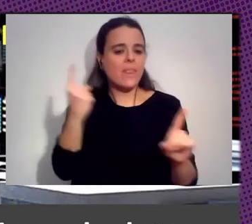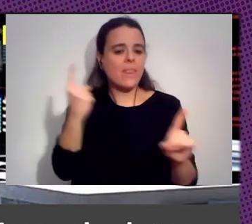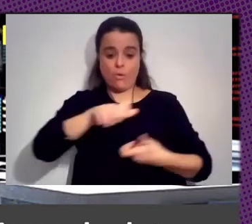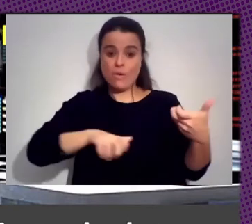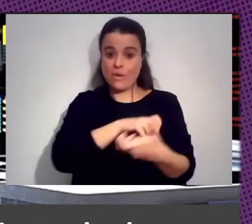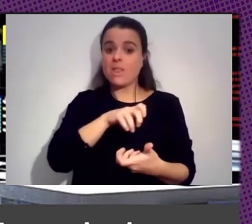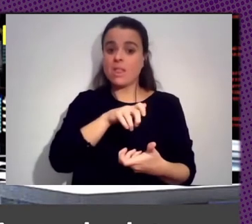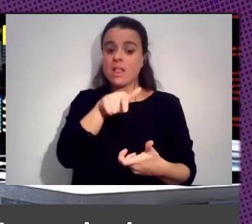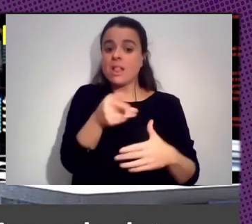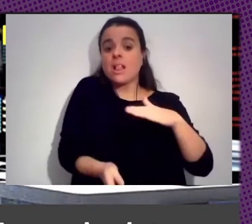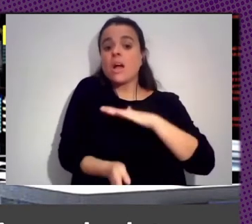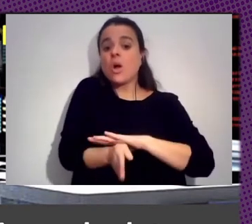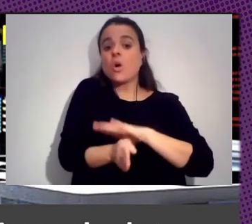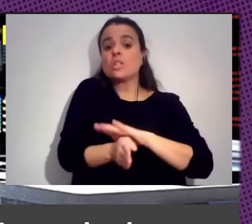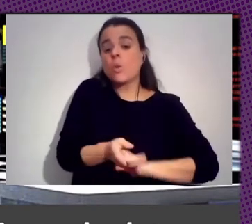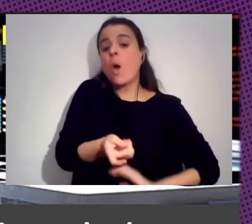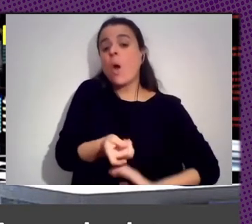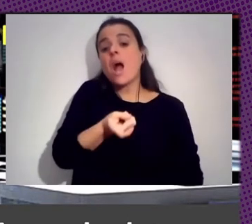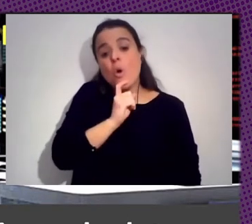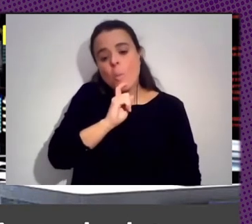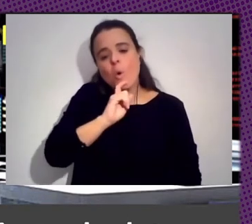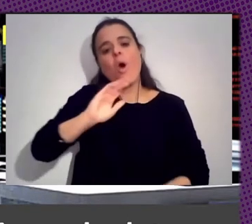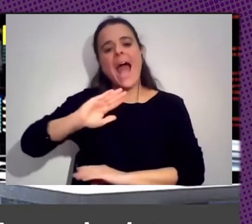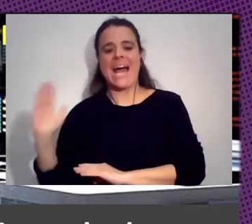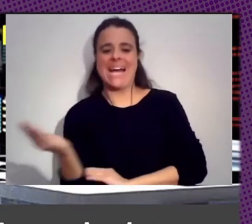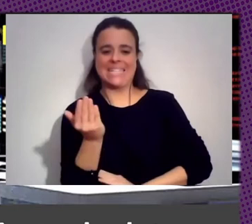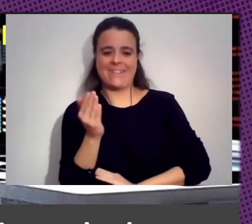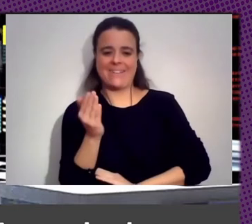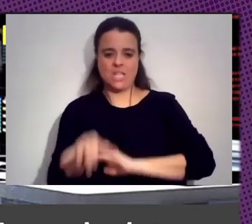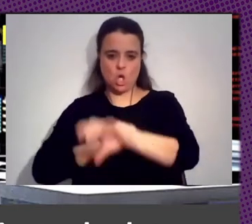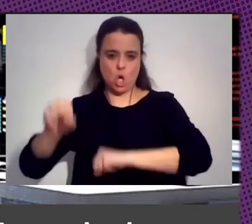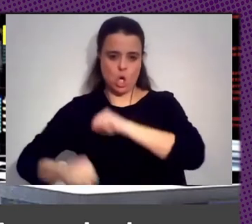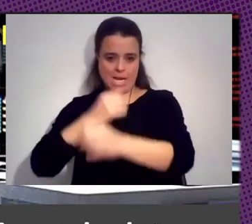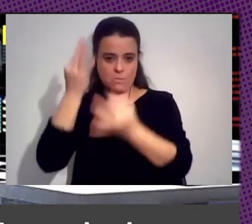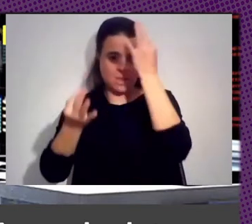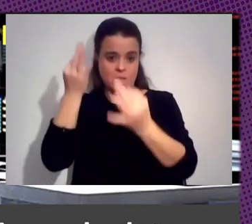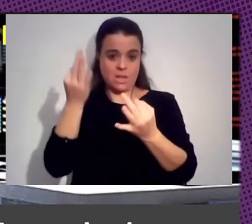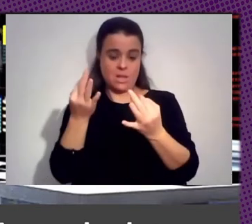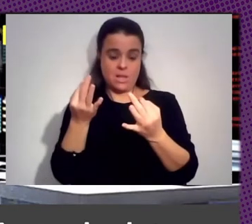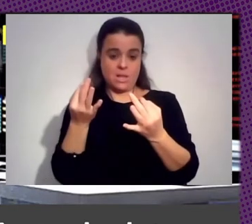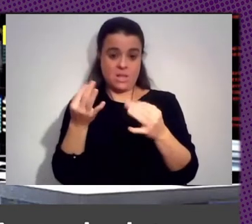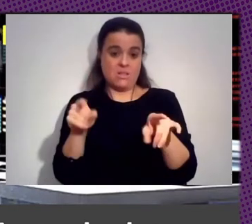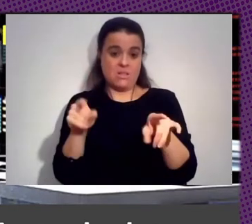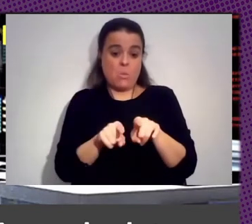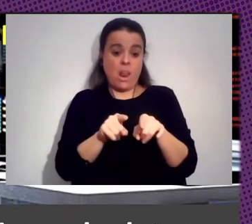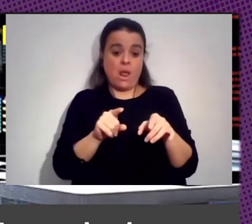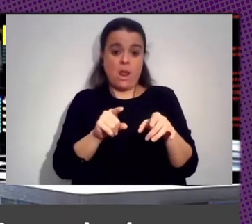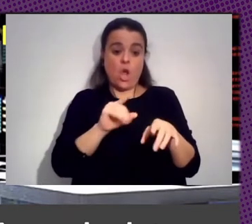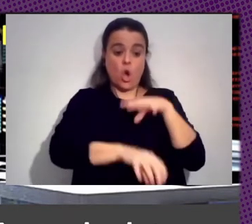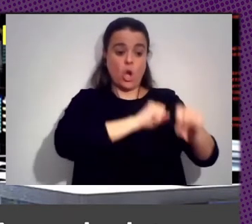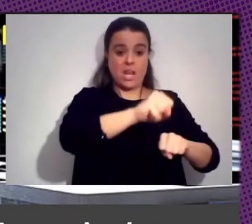Continúa A Través Del Colonialismo De Datos O Sea Que Es Profundamente Continuo Con Los Objetivos Del